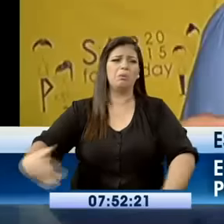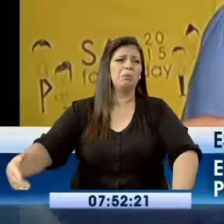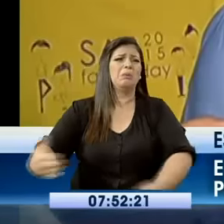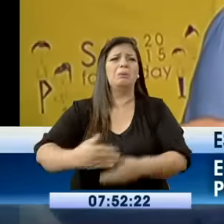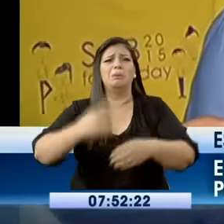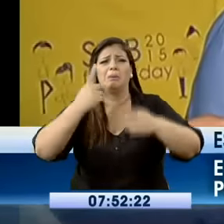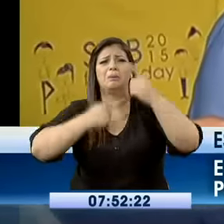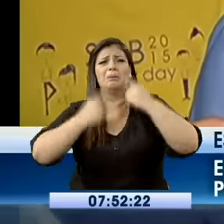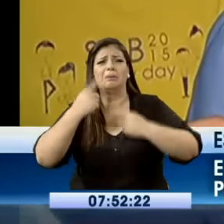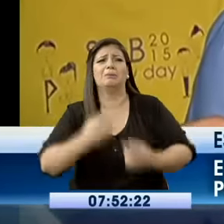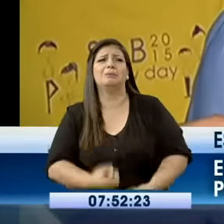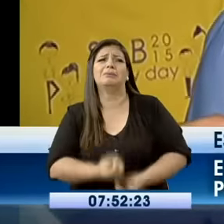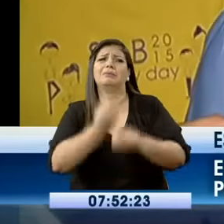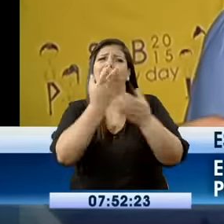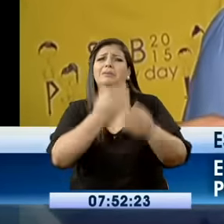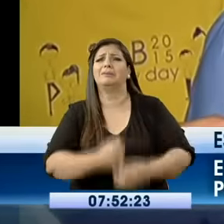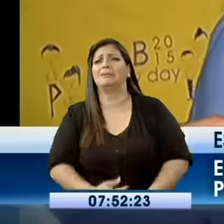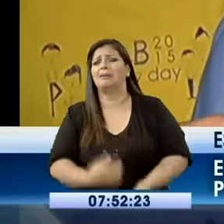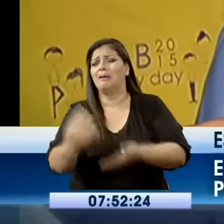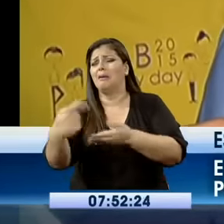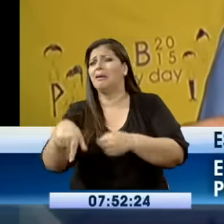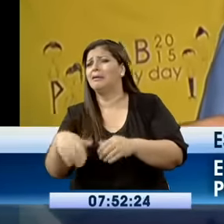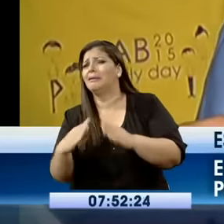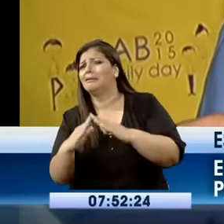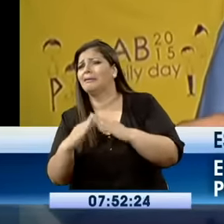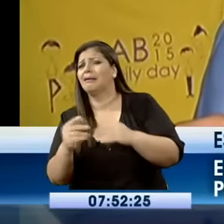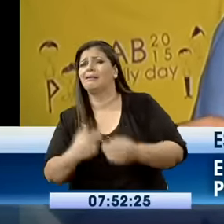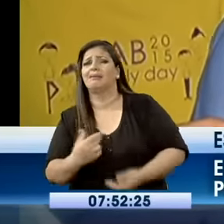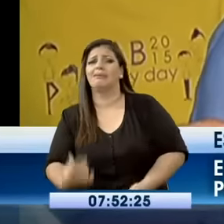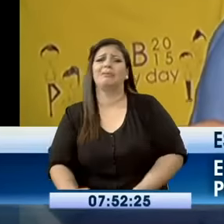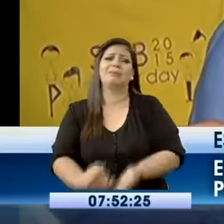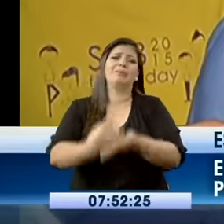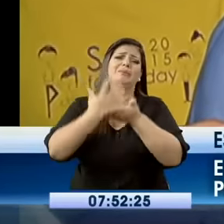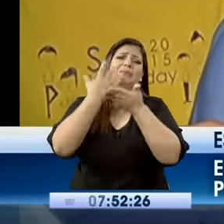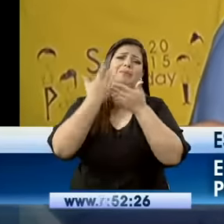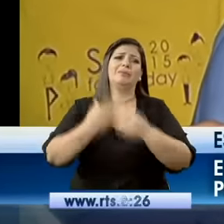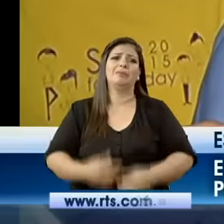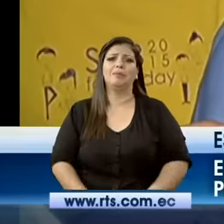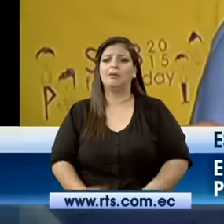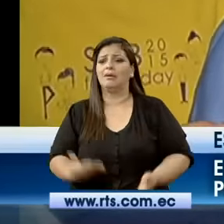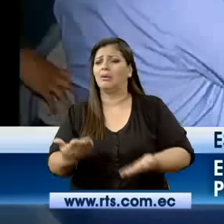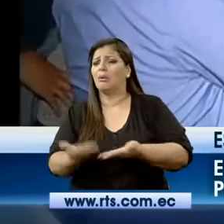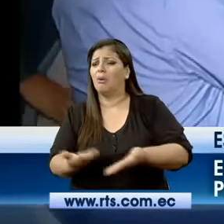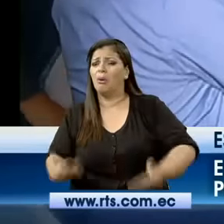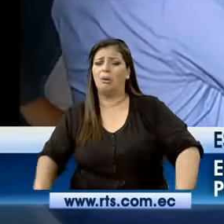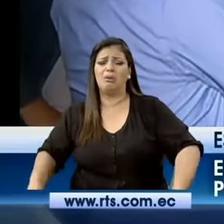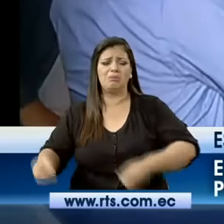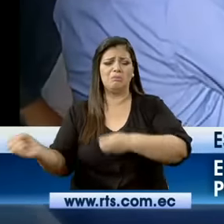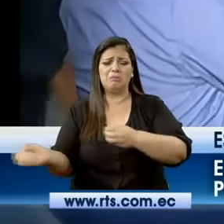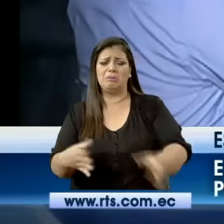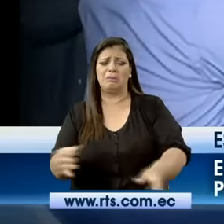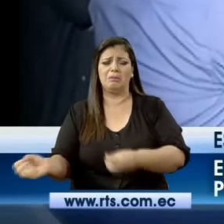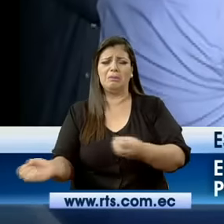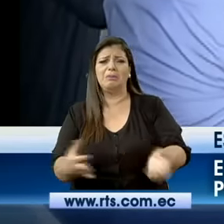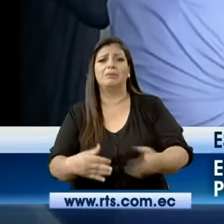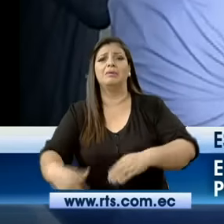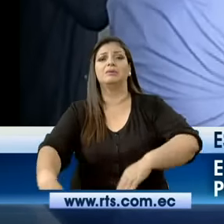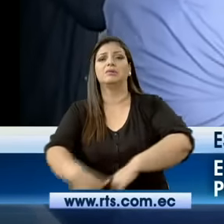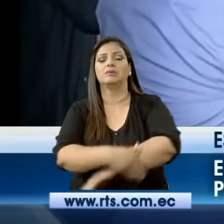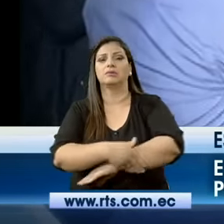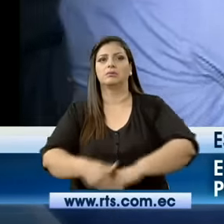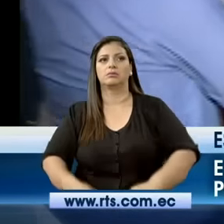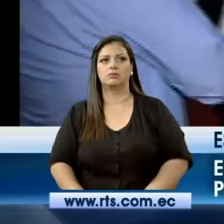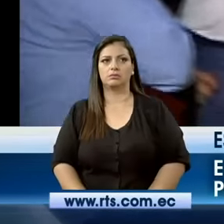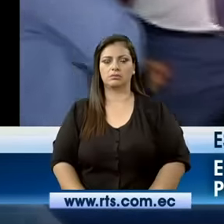conocer sobre la situación de calamidad en la que había caído al tener sus exeres en la calle, ¿verdad? Un grupo de